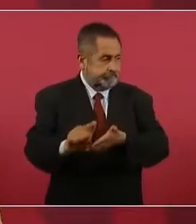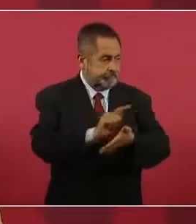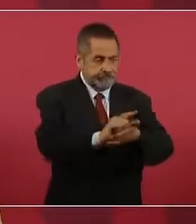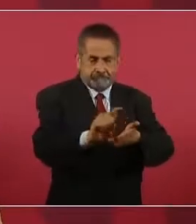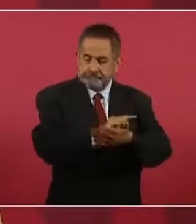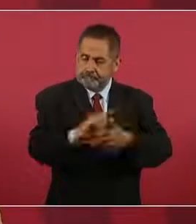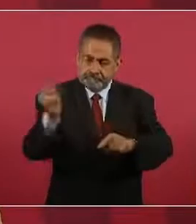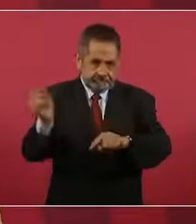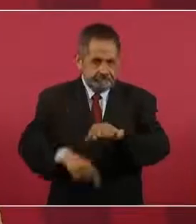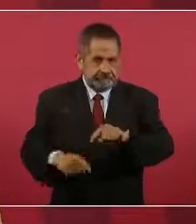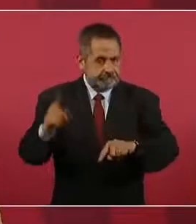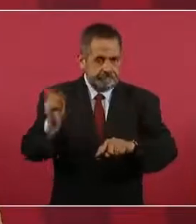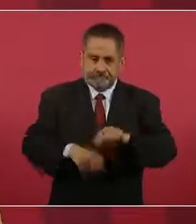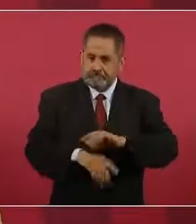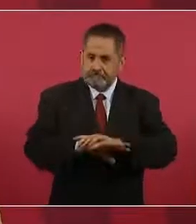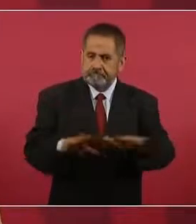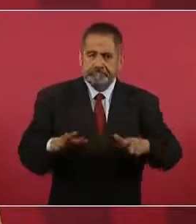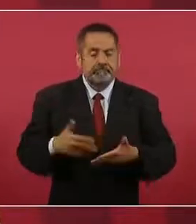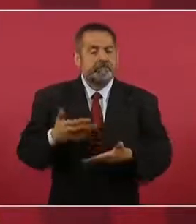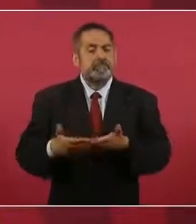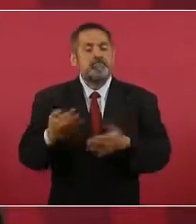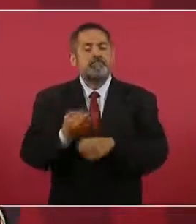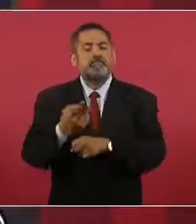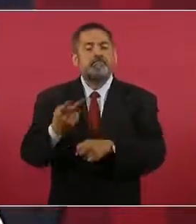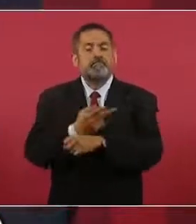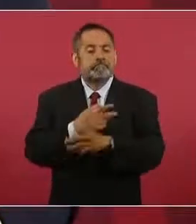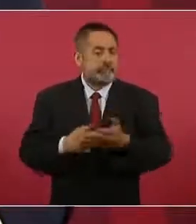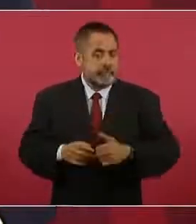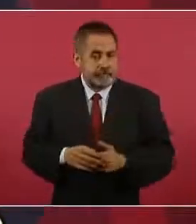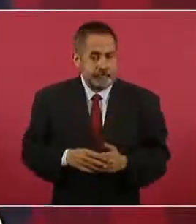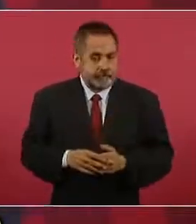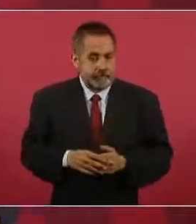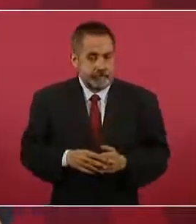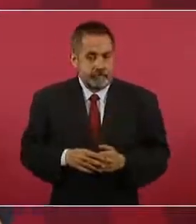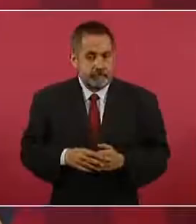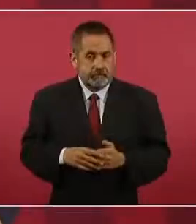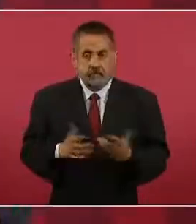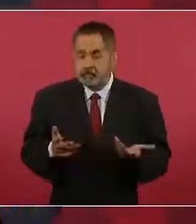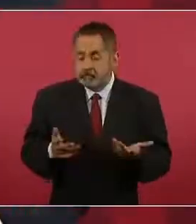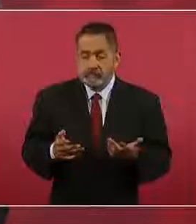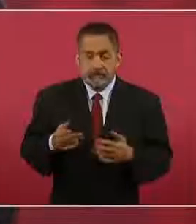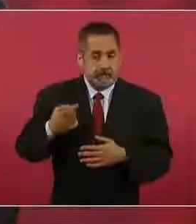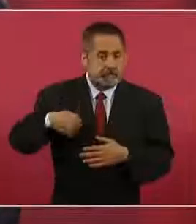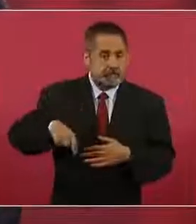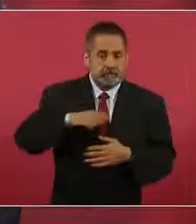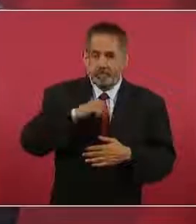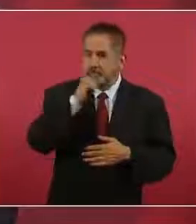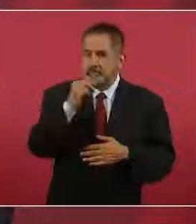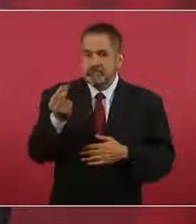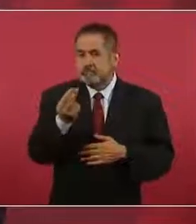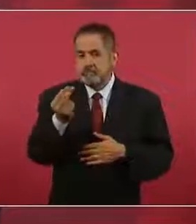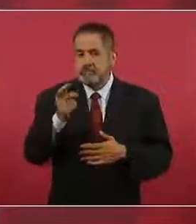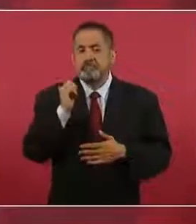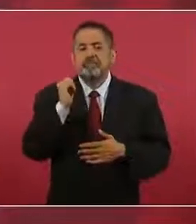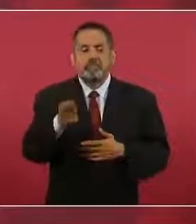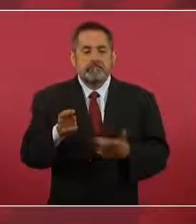¿Y cuál es el resultado? Pues que no hemos necesitado